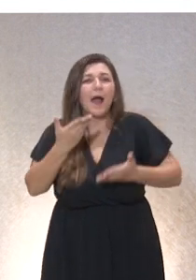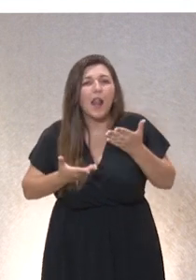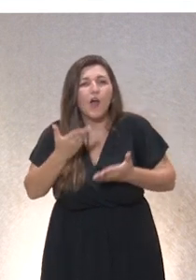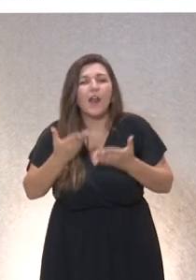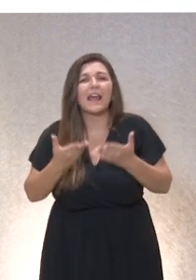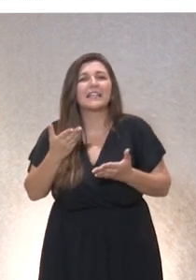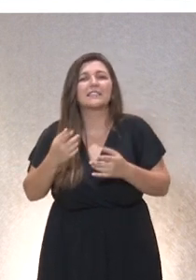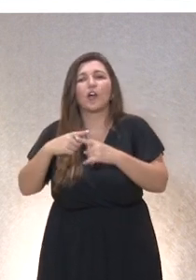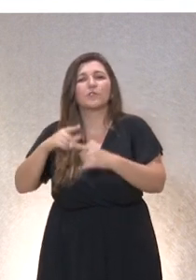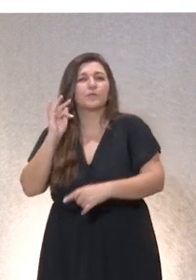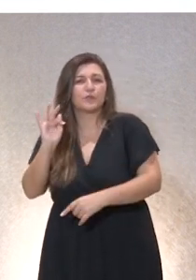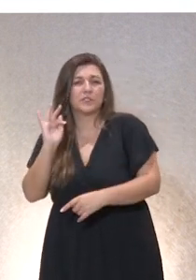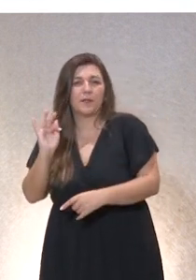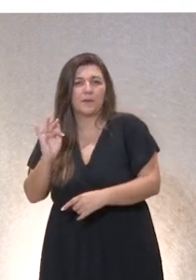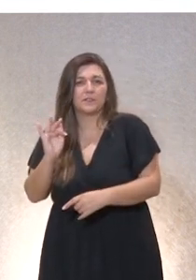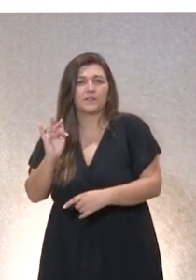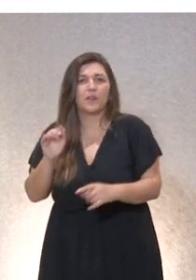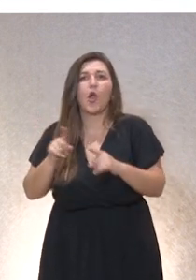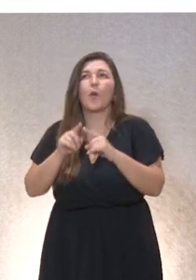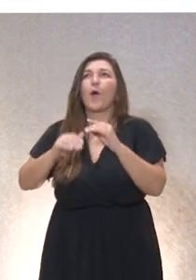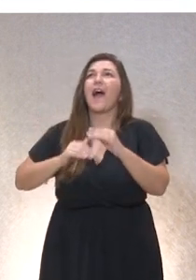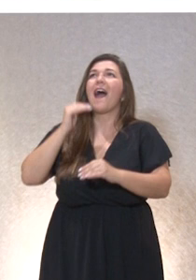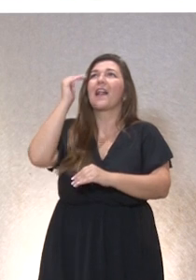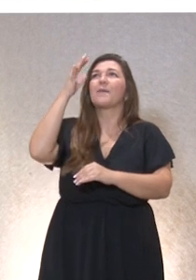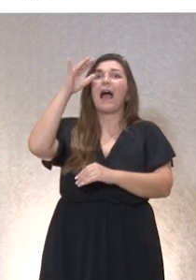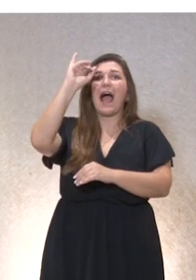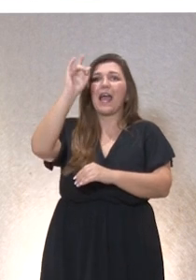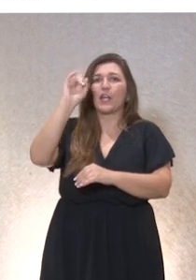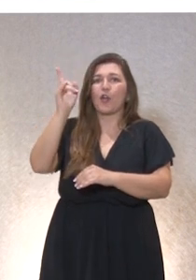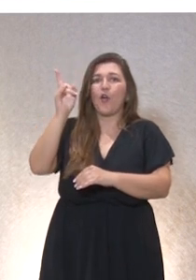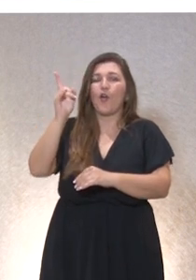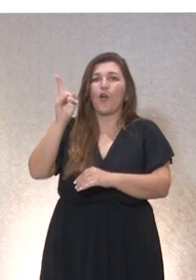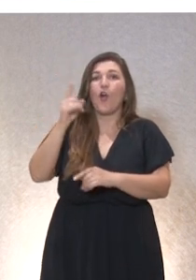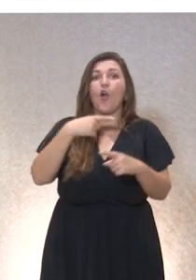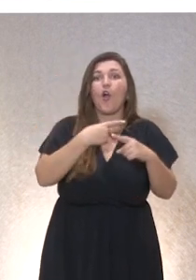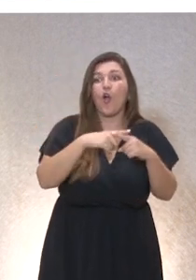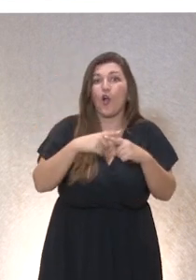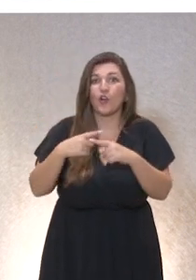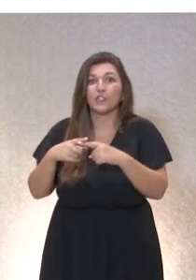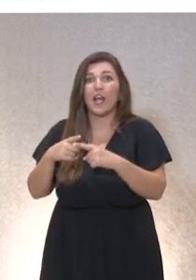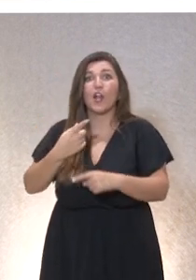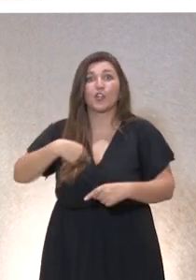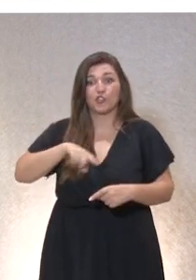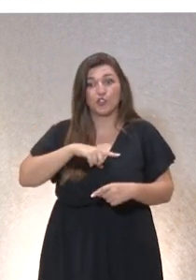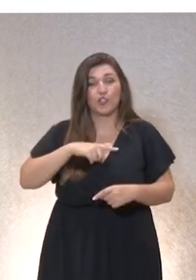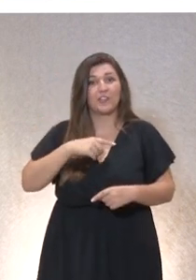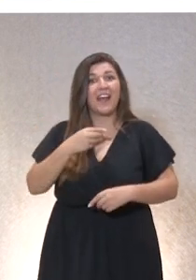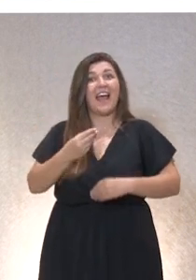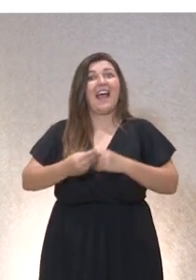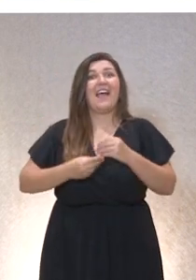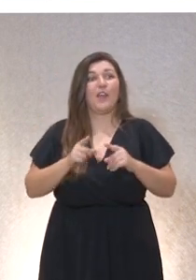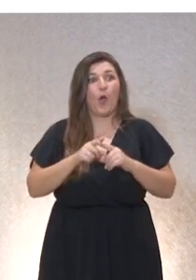No es algo que esté arriba, sino es algo que cuando nos tomamos en serio esa